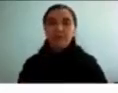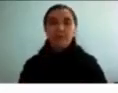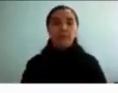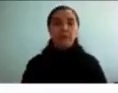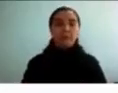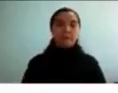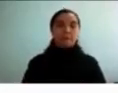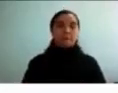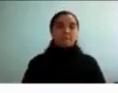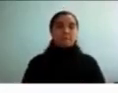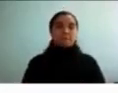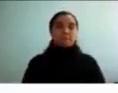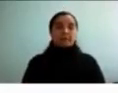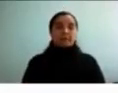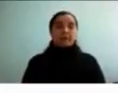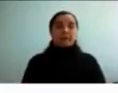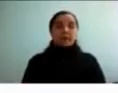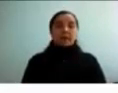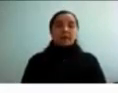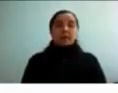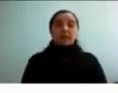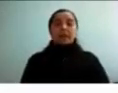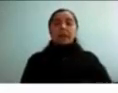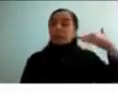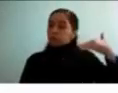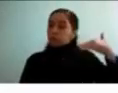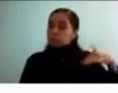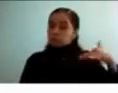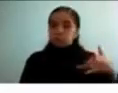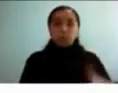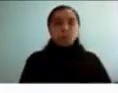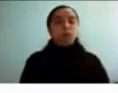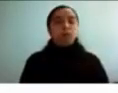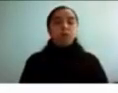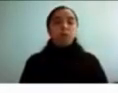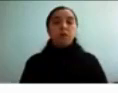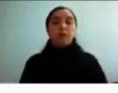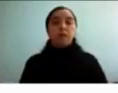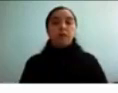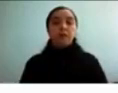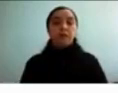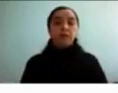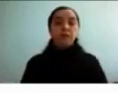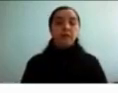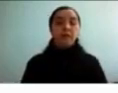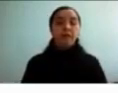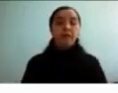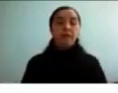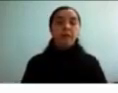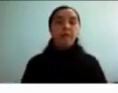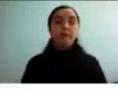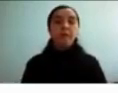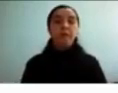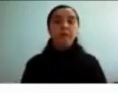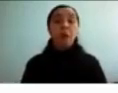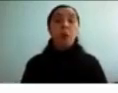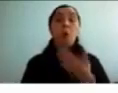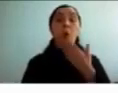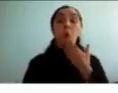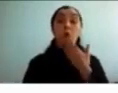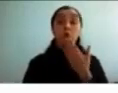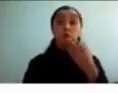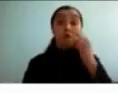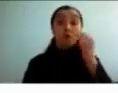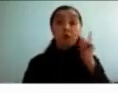entonces lo que es importante es cuando tenemos un niño con DDH es la